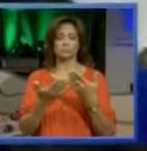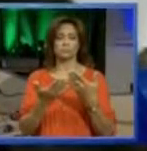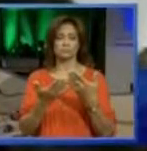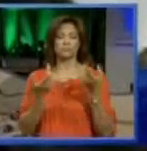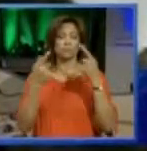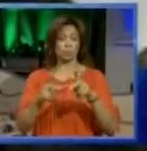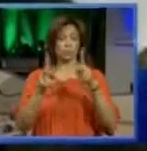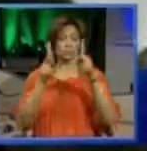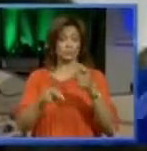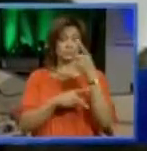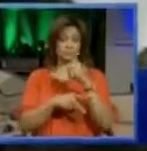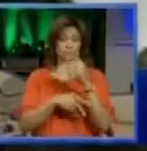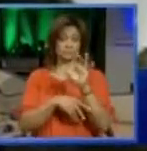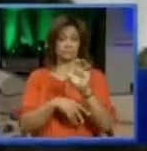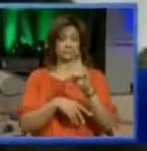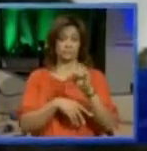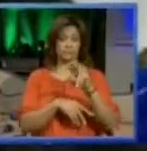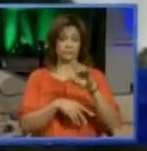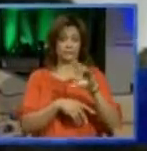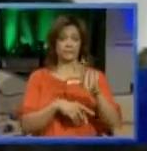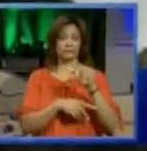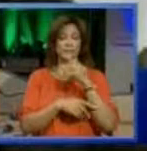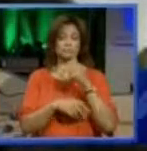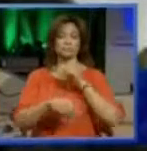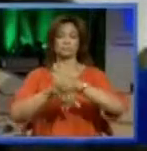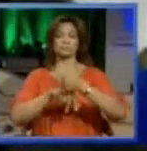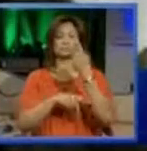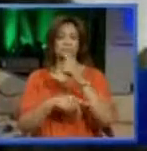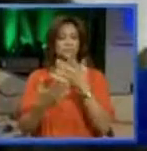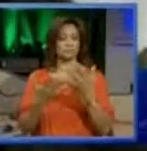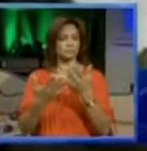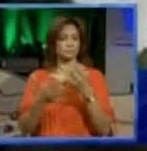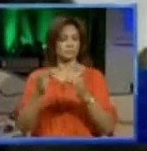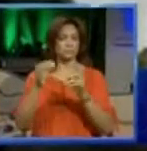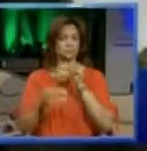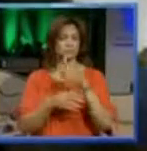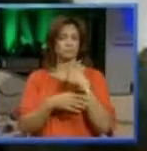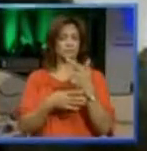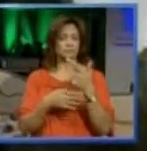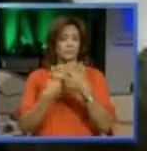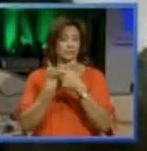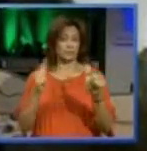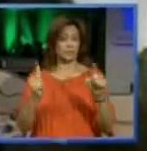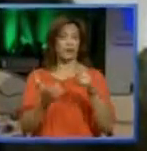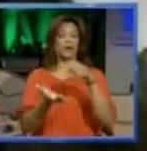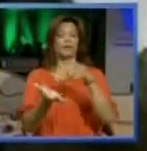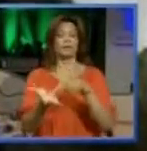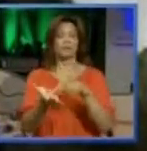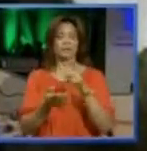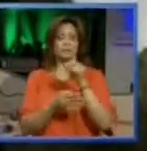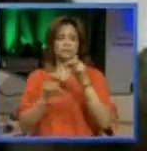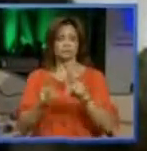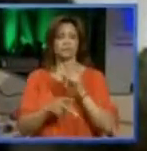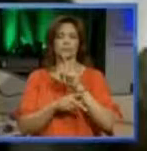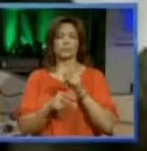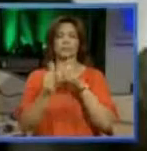cuando una persona a nivel federal es acusada, si a esa persona le dan libertad bajo fianza, esa